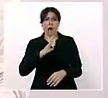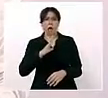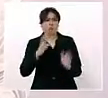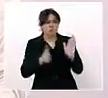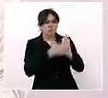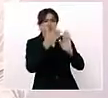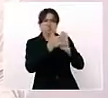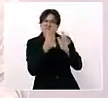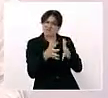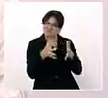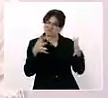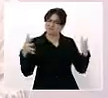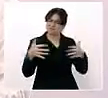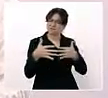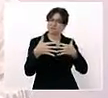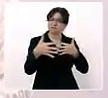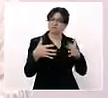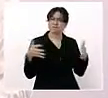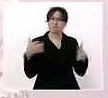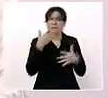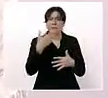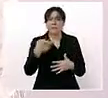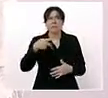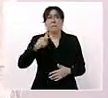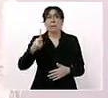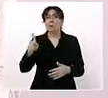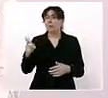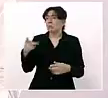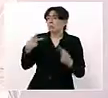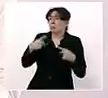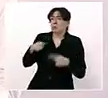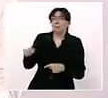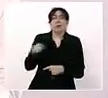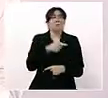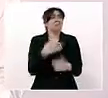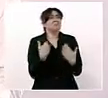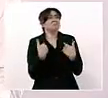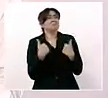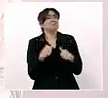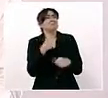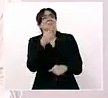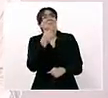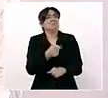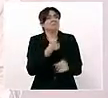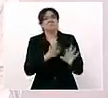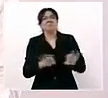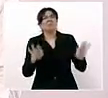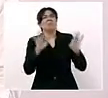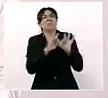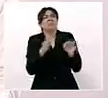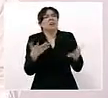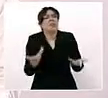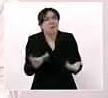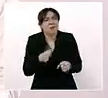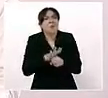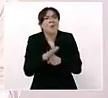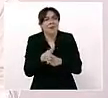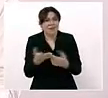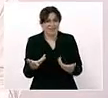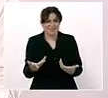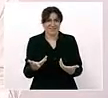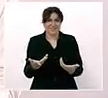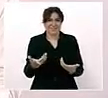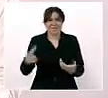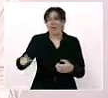alcanza a internalizar la importancia de las buenas obras de gobierno,